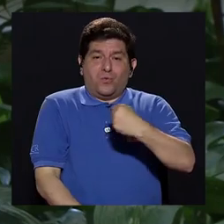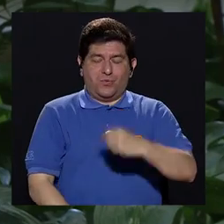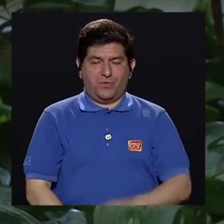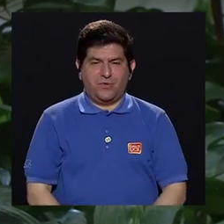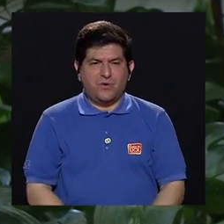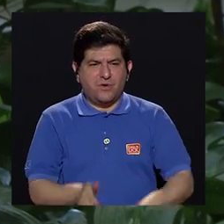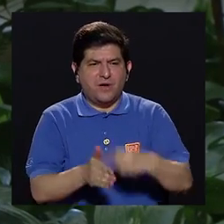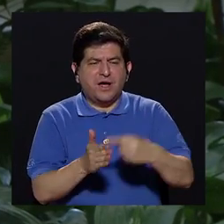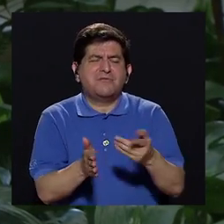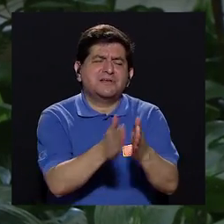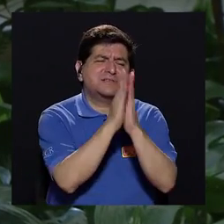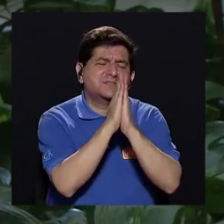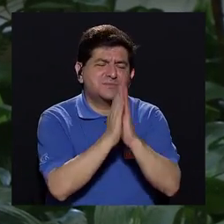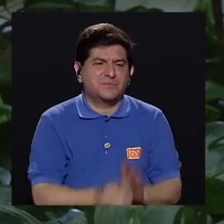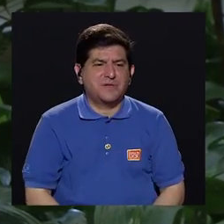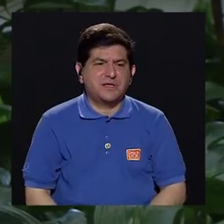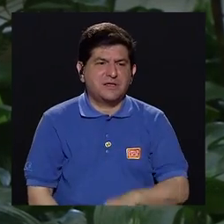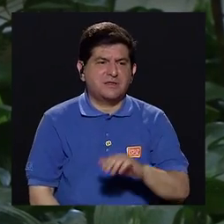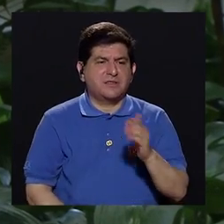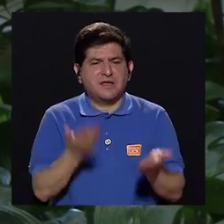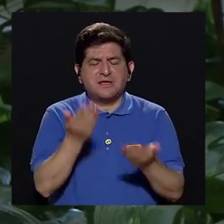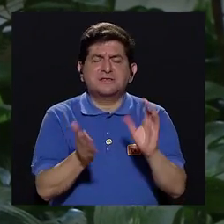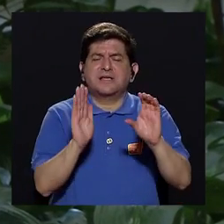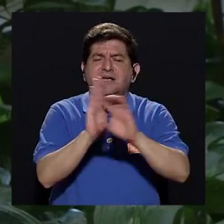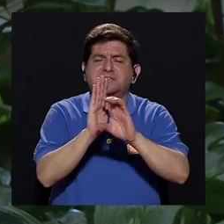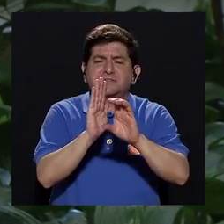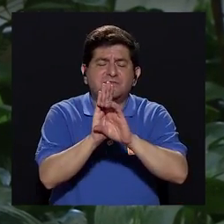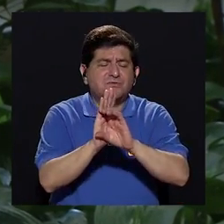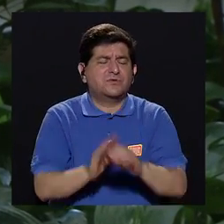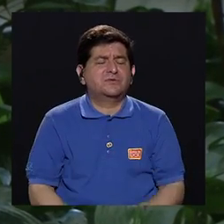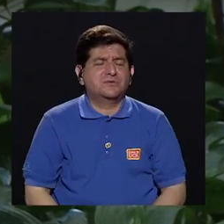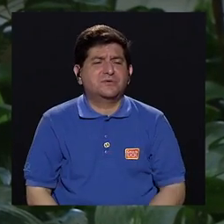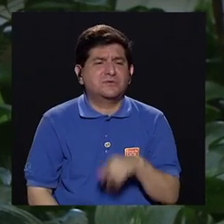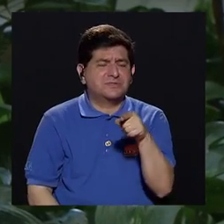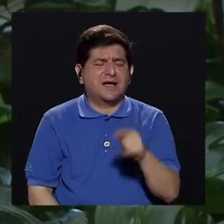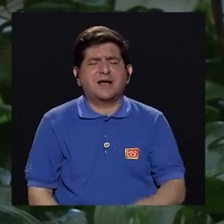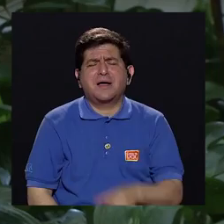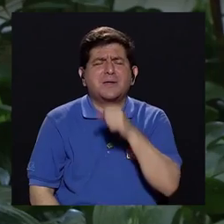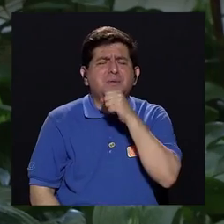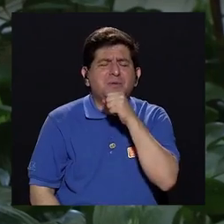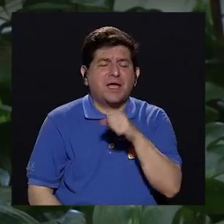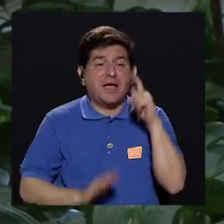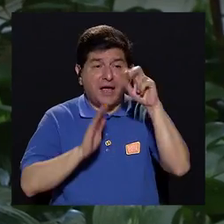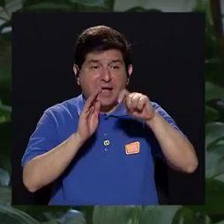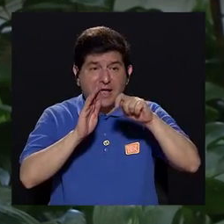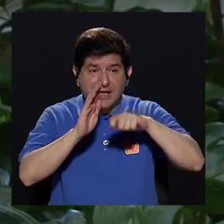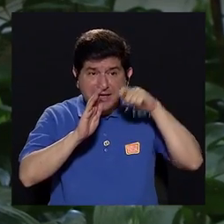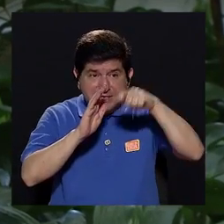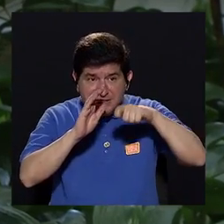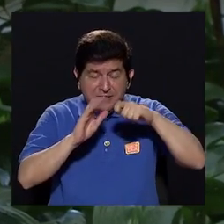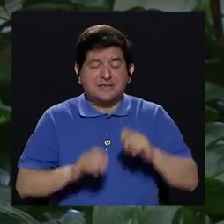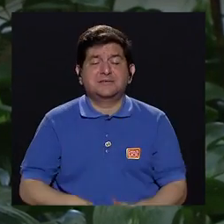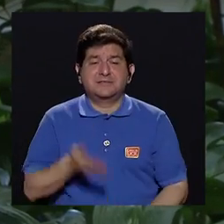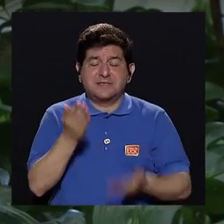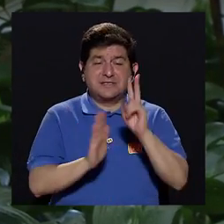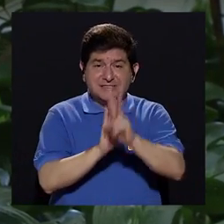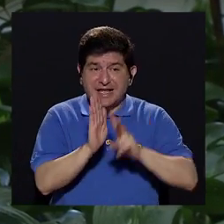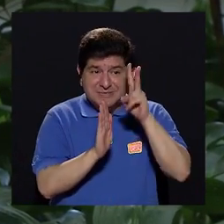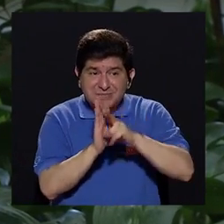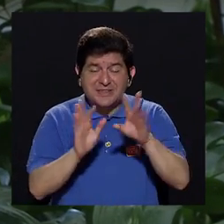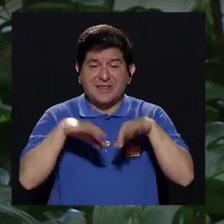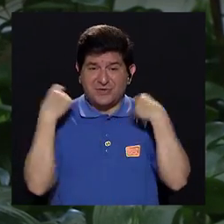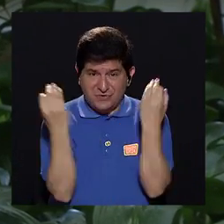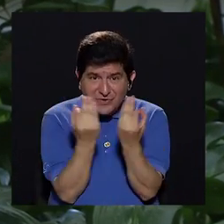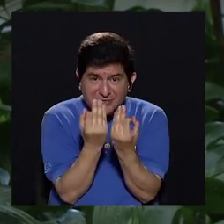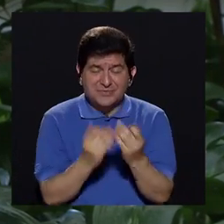buscar a veces uno les pide bueno busquemos fotos viejas busquemos si tienen videos de situaciones familiares